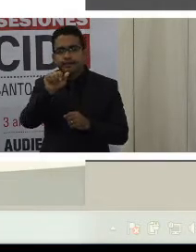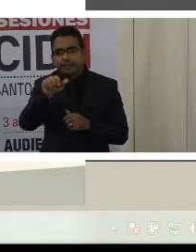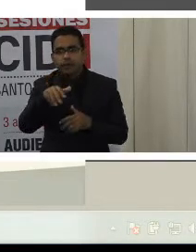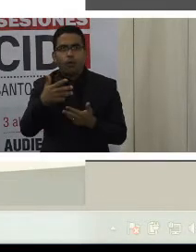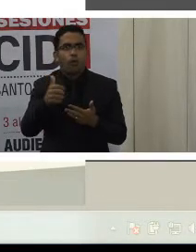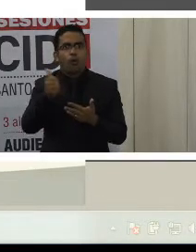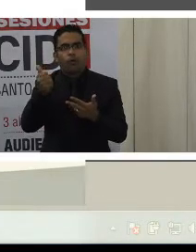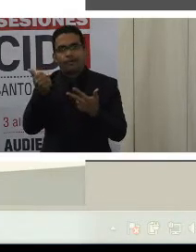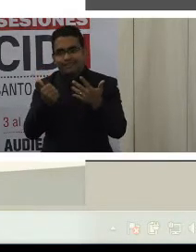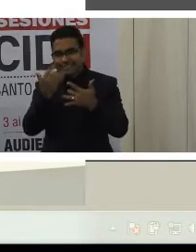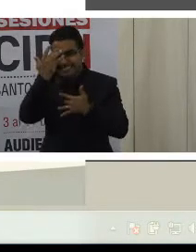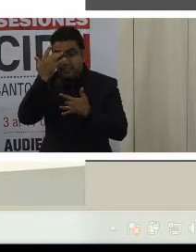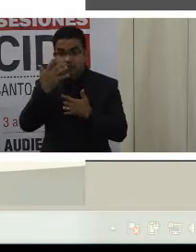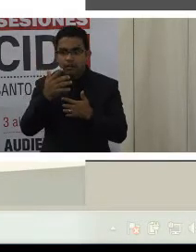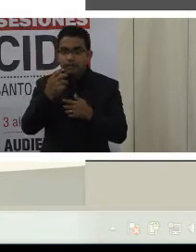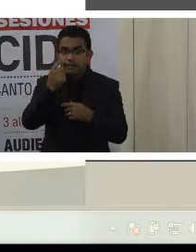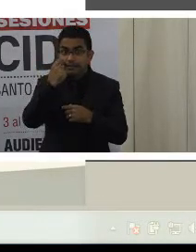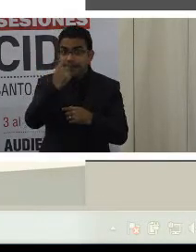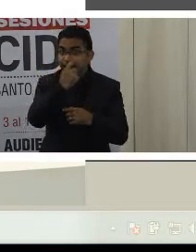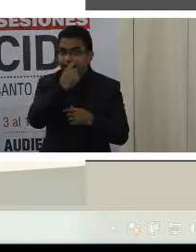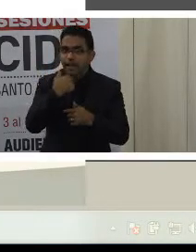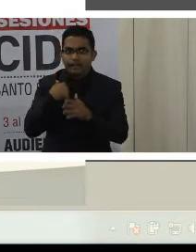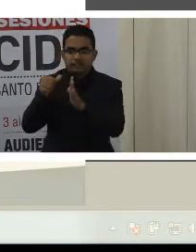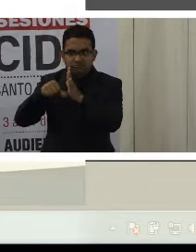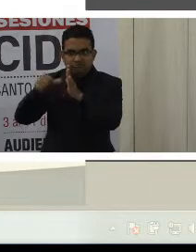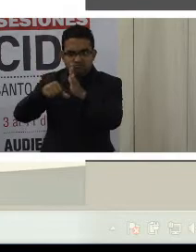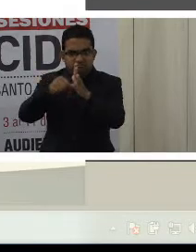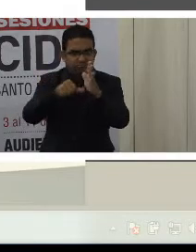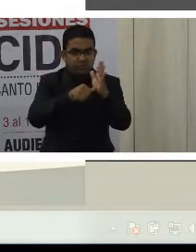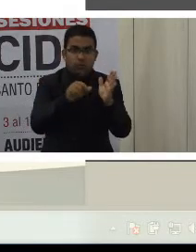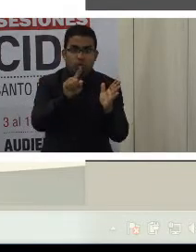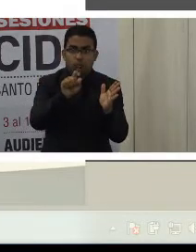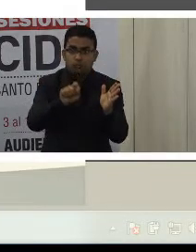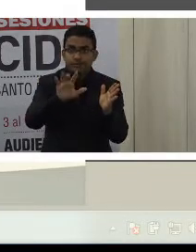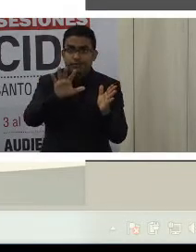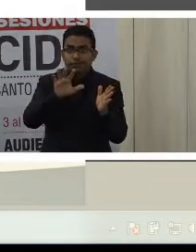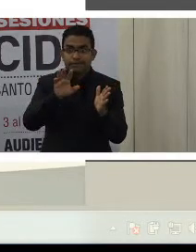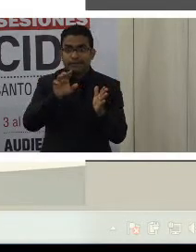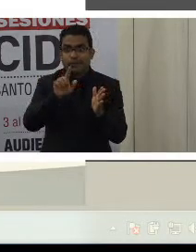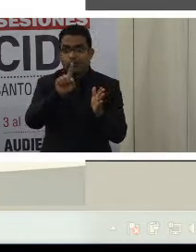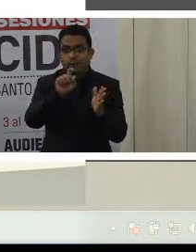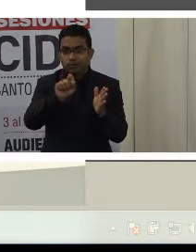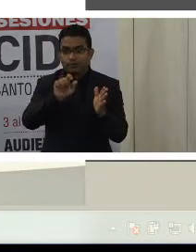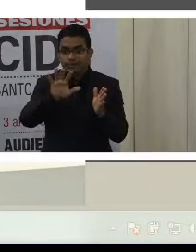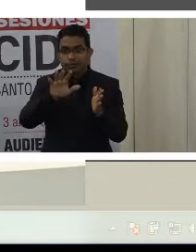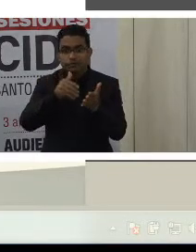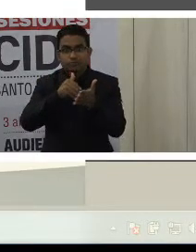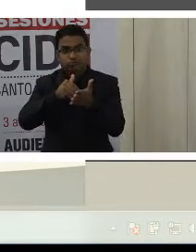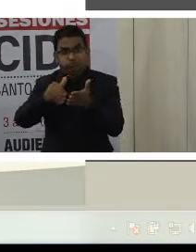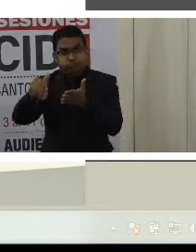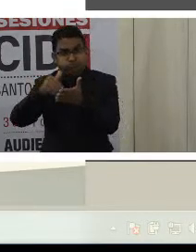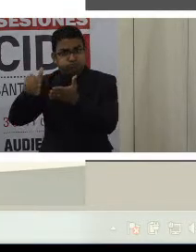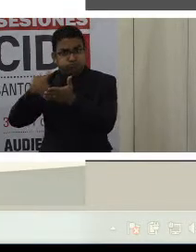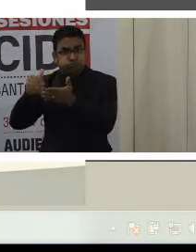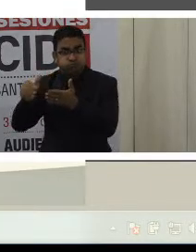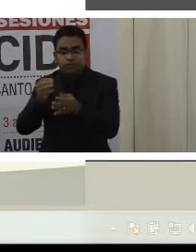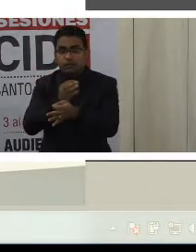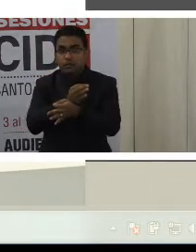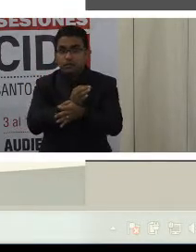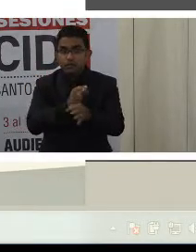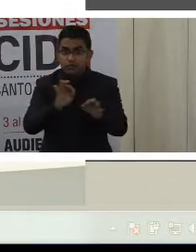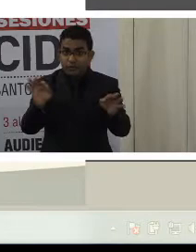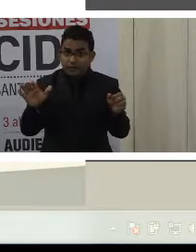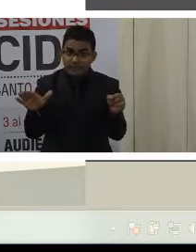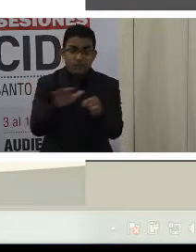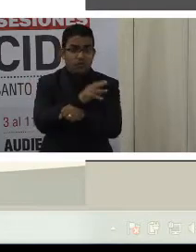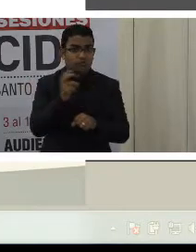.6 millones de intervenciones por diferentes patologías, sin costo alguno para